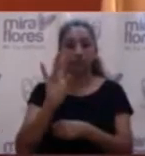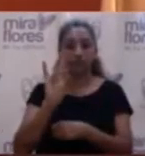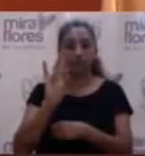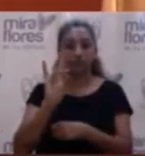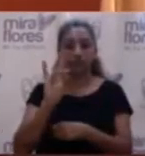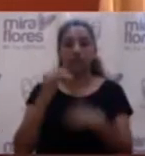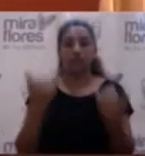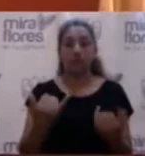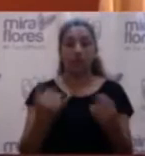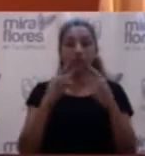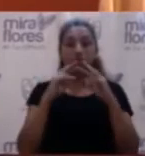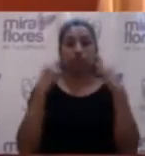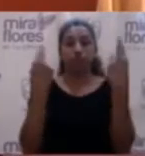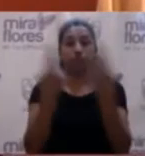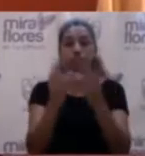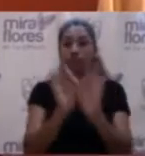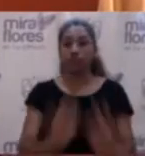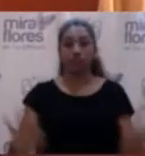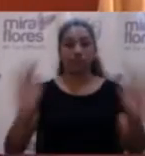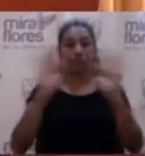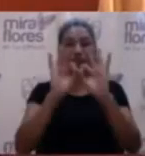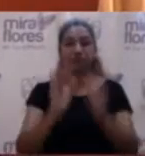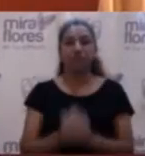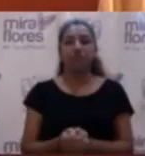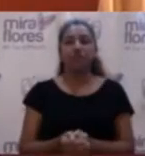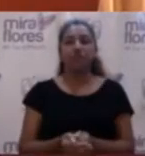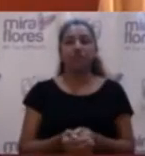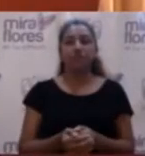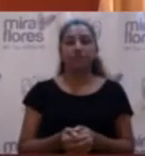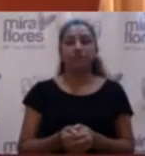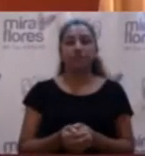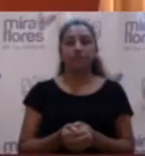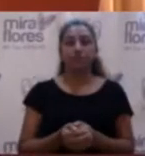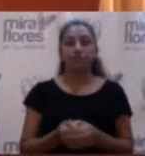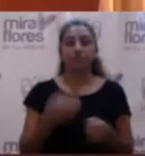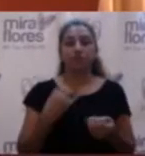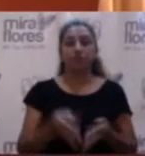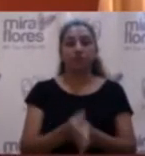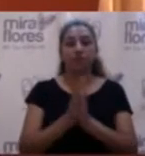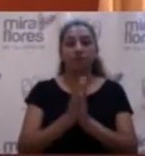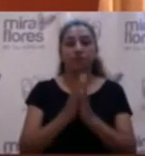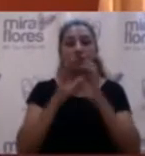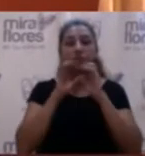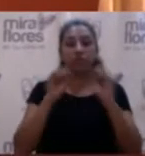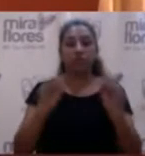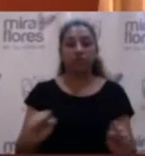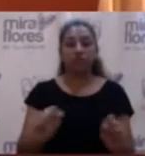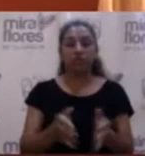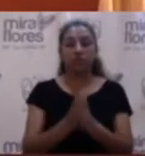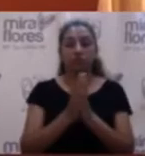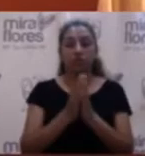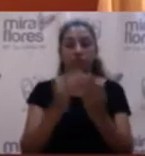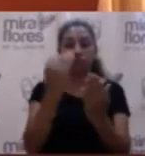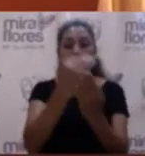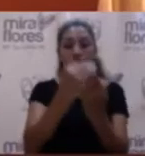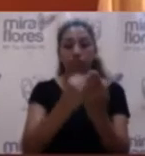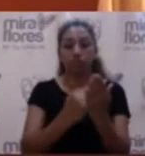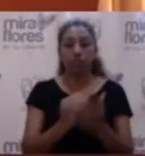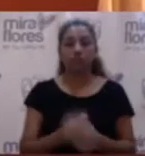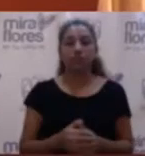sesión extraordinaria. En ese orden de ideas le voy a pedir a nuestra Secretaria General de Consejo que se sirva a pasar la lista del caso.